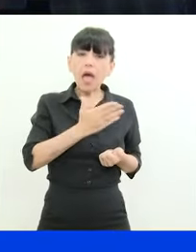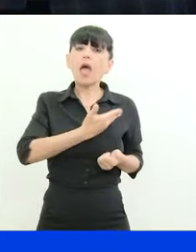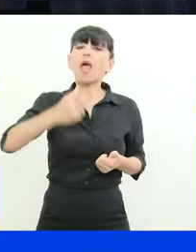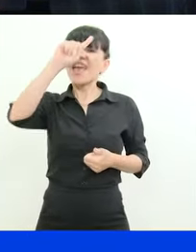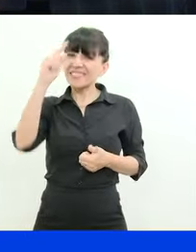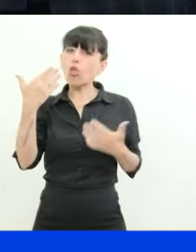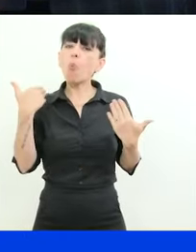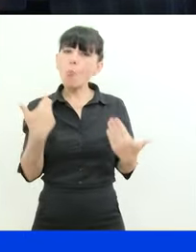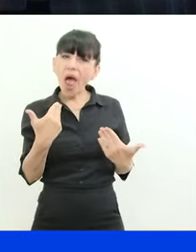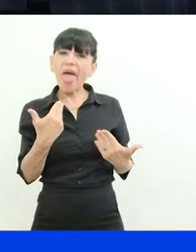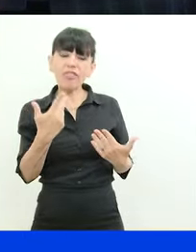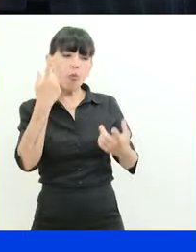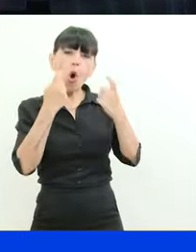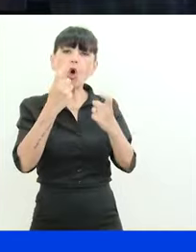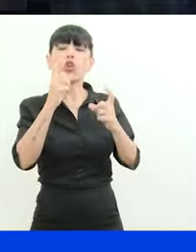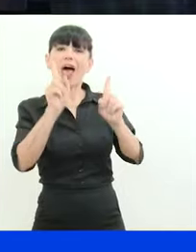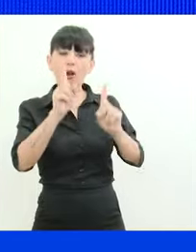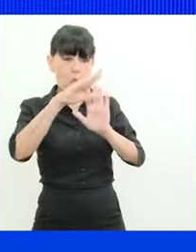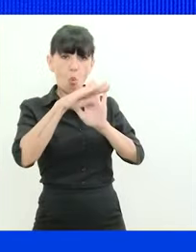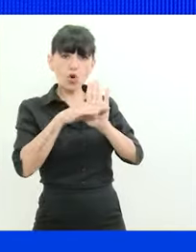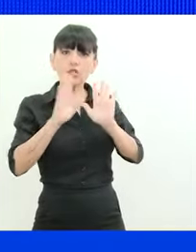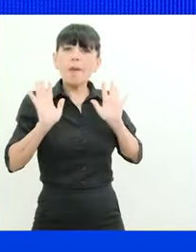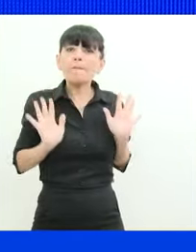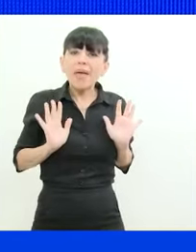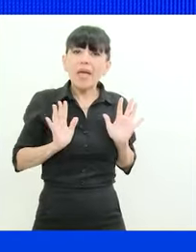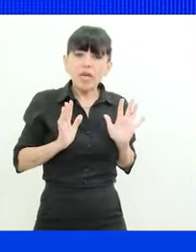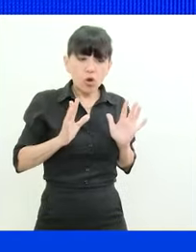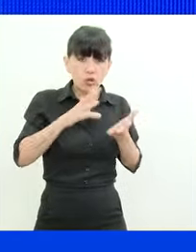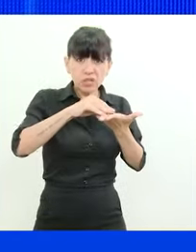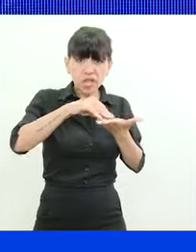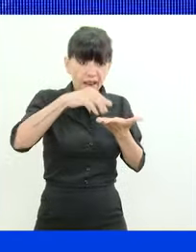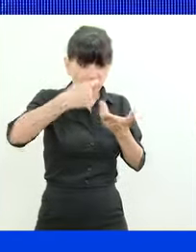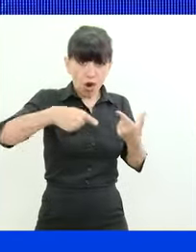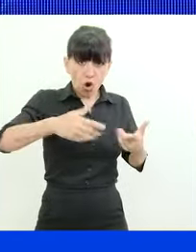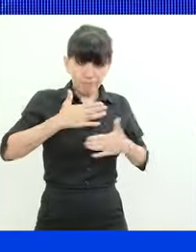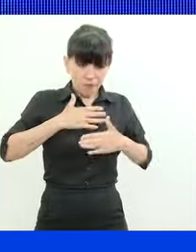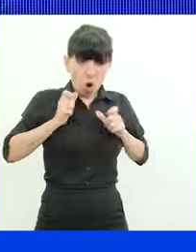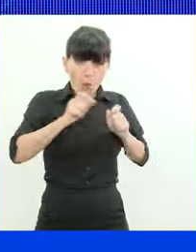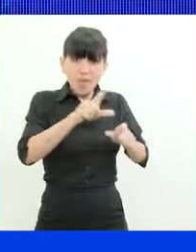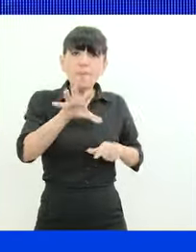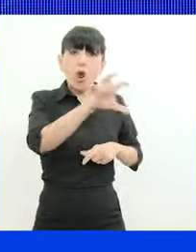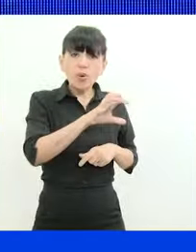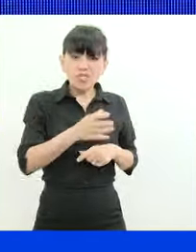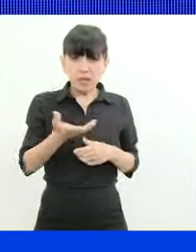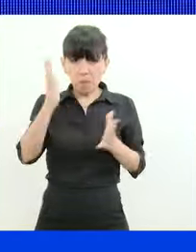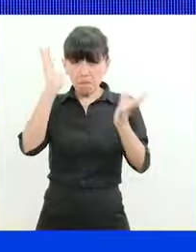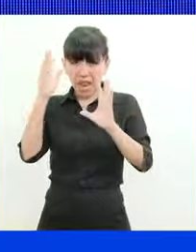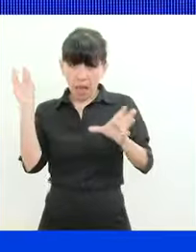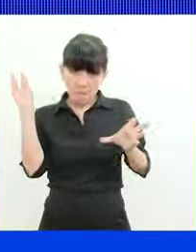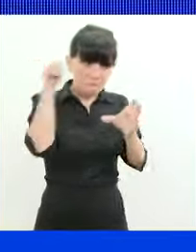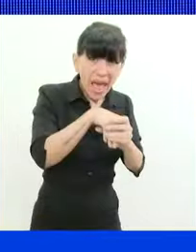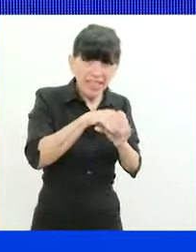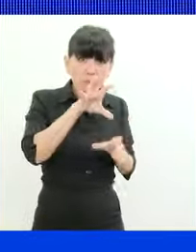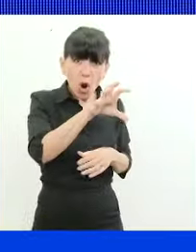regulaciones pero los recursos del subsuelo desde la Constitución del 94 son recursos de las provincias ¿qué va a hacer? ¿va a intervenir las provincias?